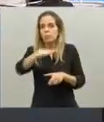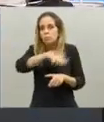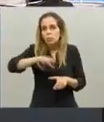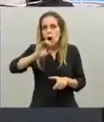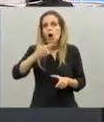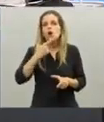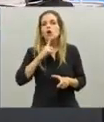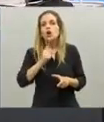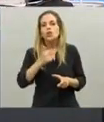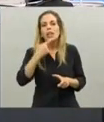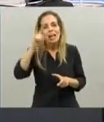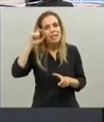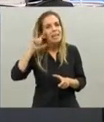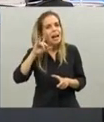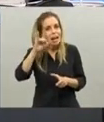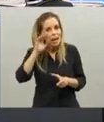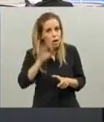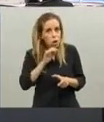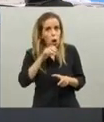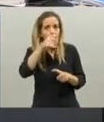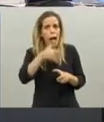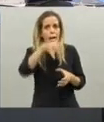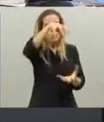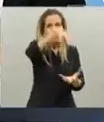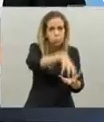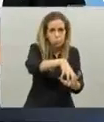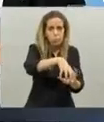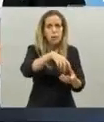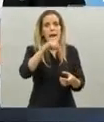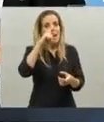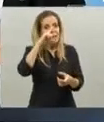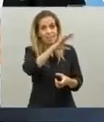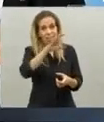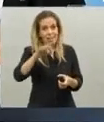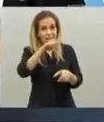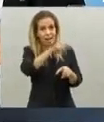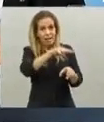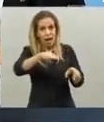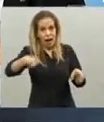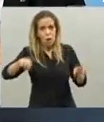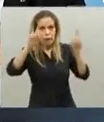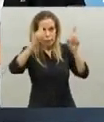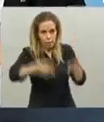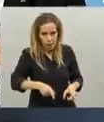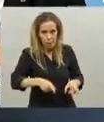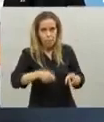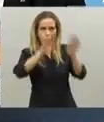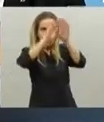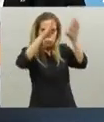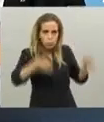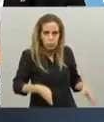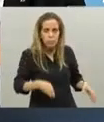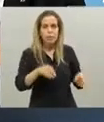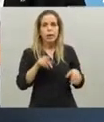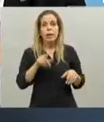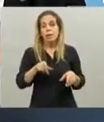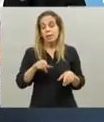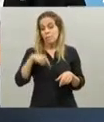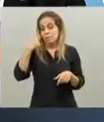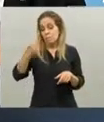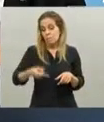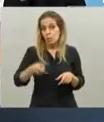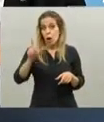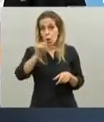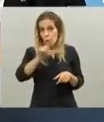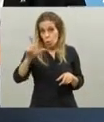es en Costa Salguero, donde sumamos 700 camas. Y lo otro importante que también mencionaba recién Alberto es que a partir de mañana o el lunes mismo